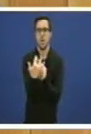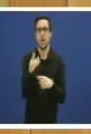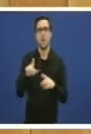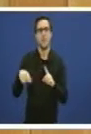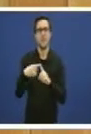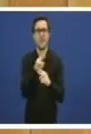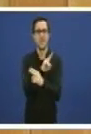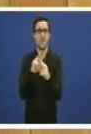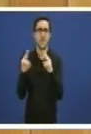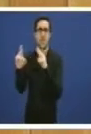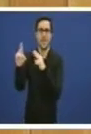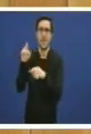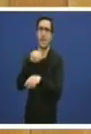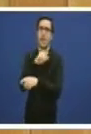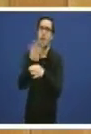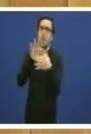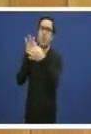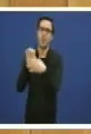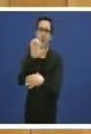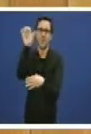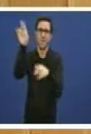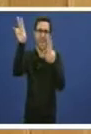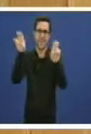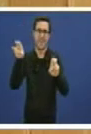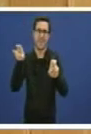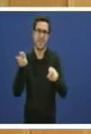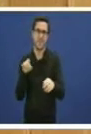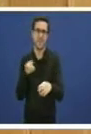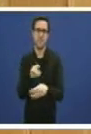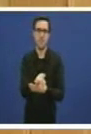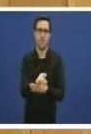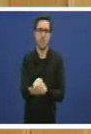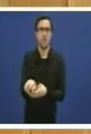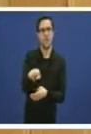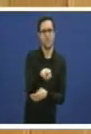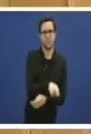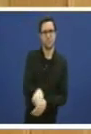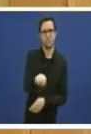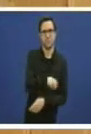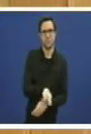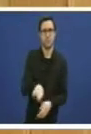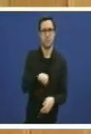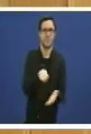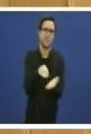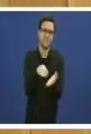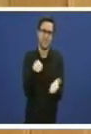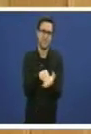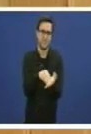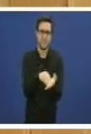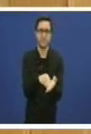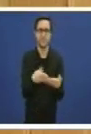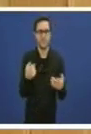polos casos de fraude detectados de forma reiterada en segundo lugar en España e de acordo coa normativa